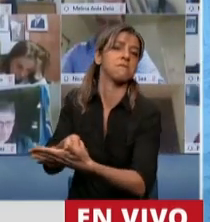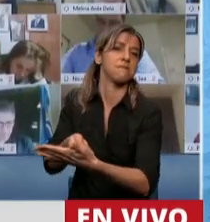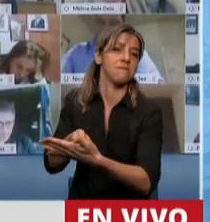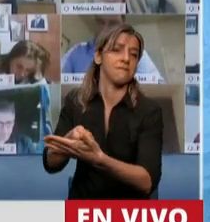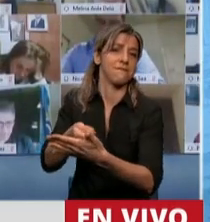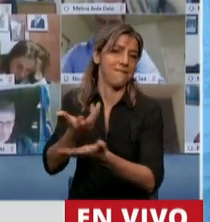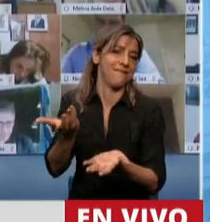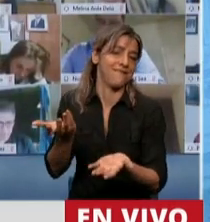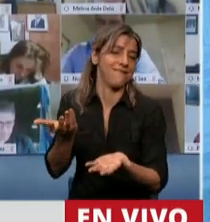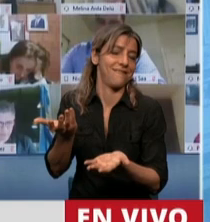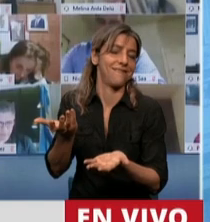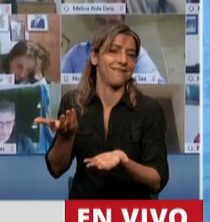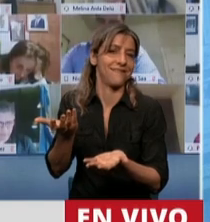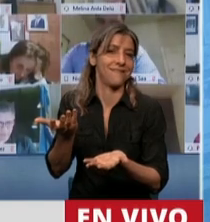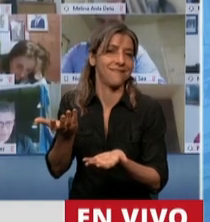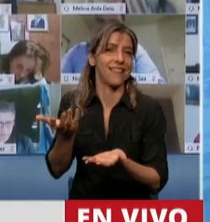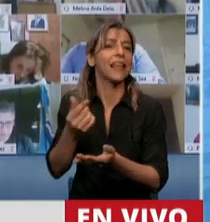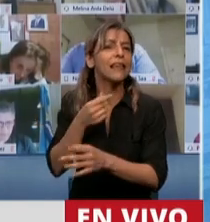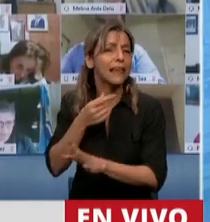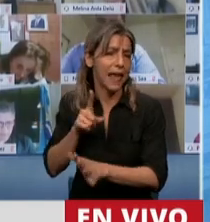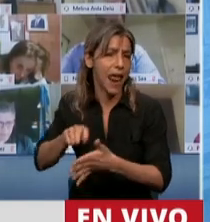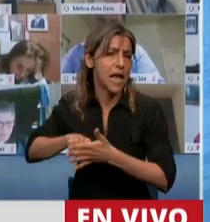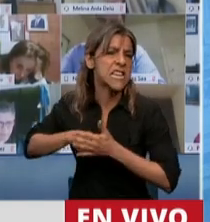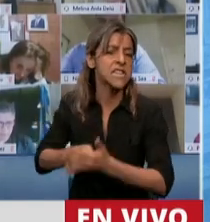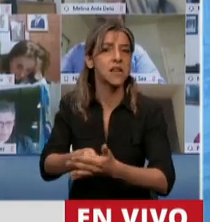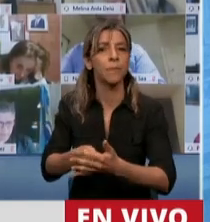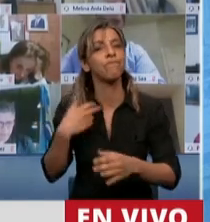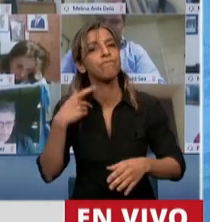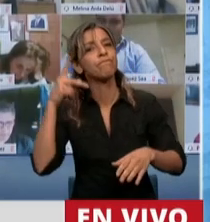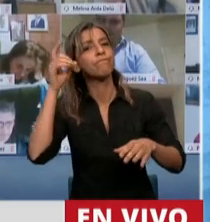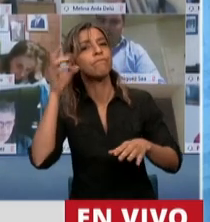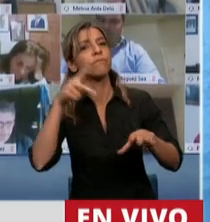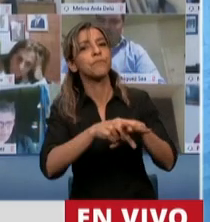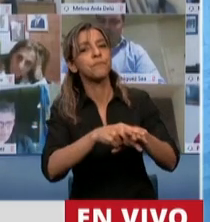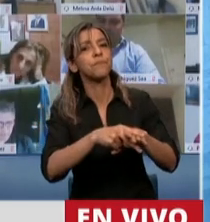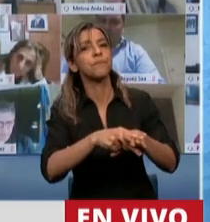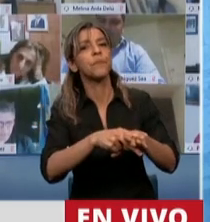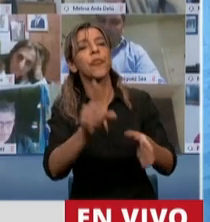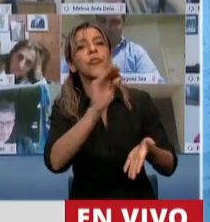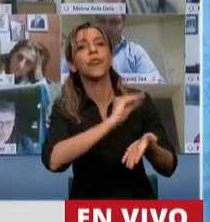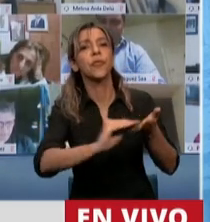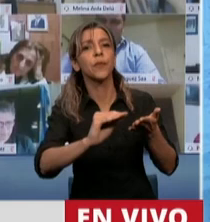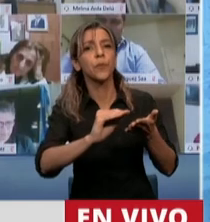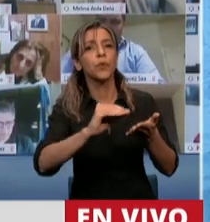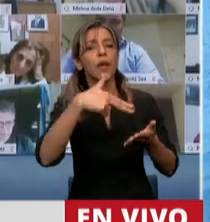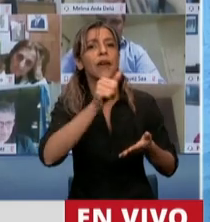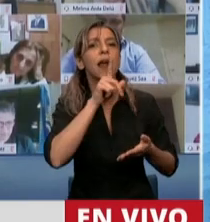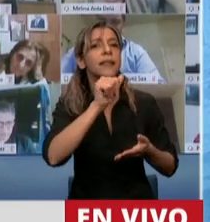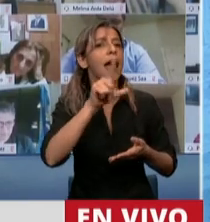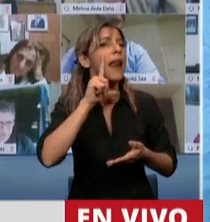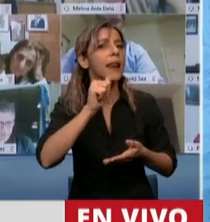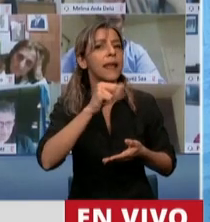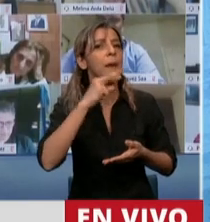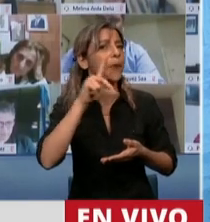Ellos saben como nosotros... Diputado, si me permite una interrupción, le voy a pedir a la diputada Natalia Villa que nos pongamos el